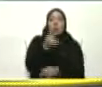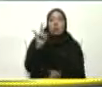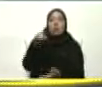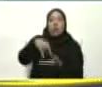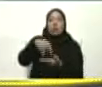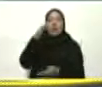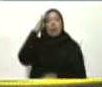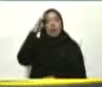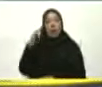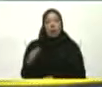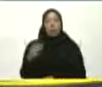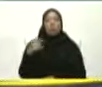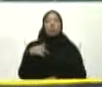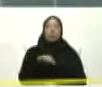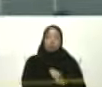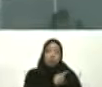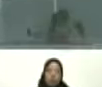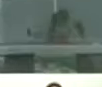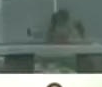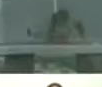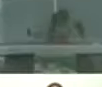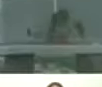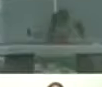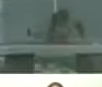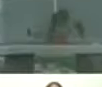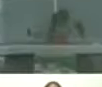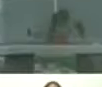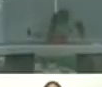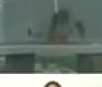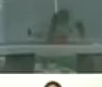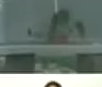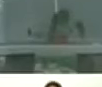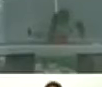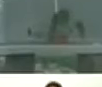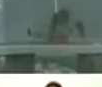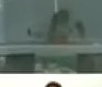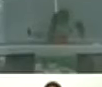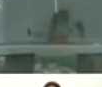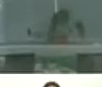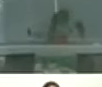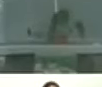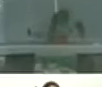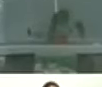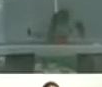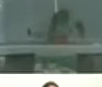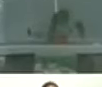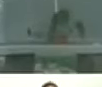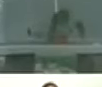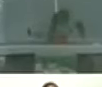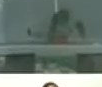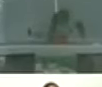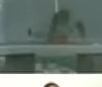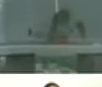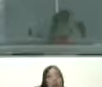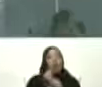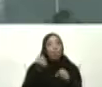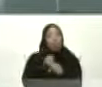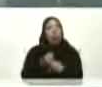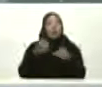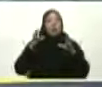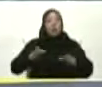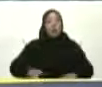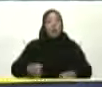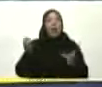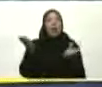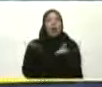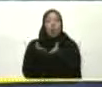Carabobos A todo el personal Docente Estudiantil Trabajadores De la Escuela De Enfermería